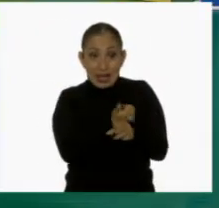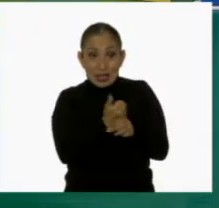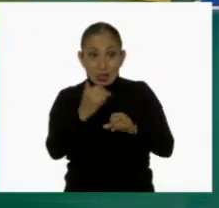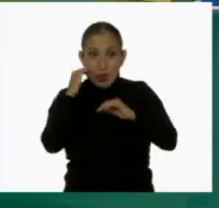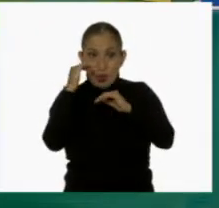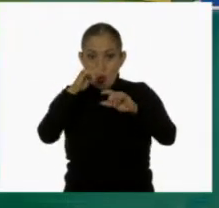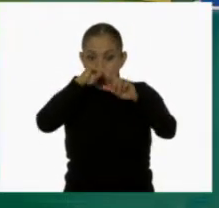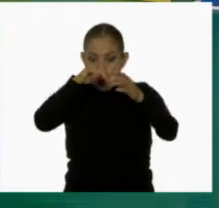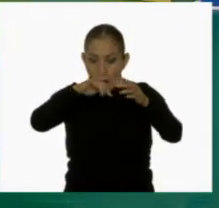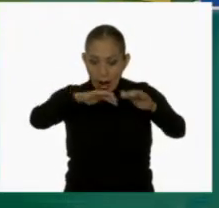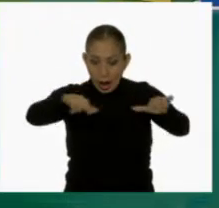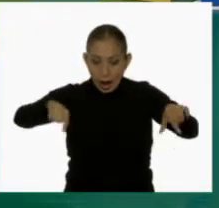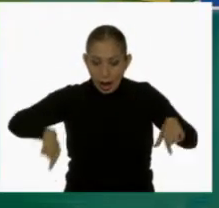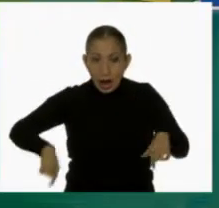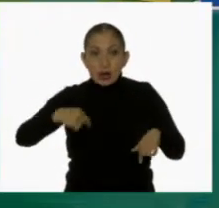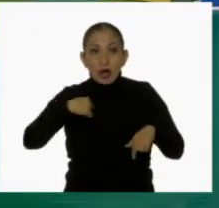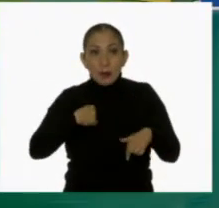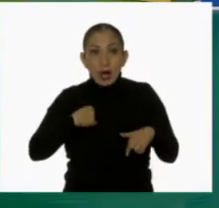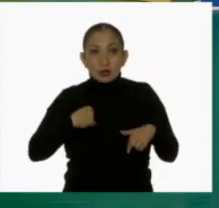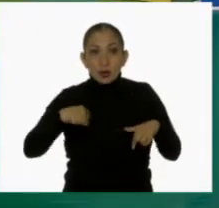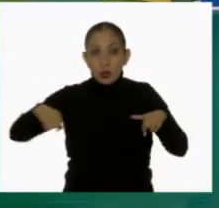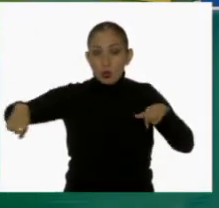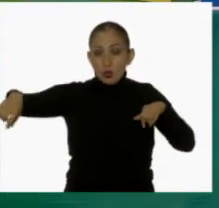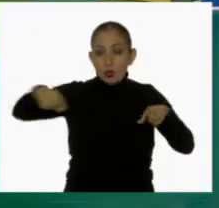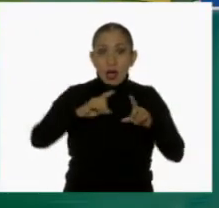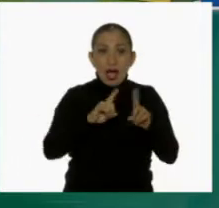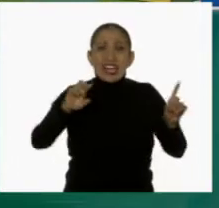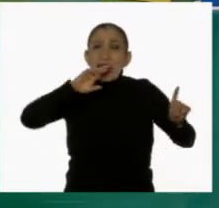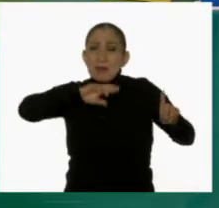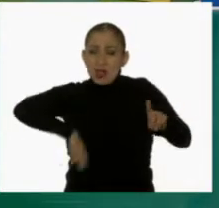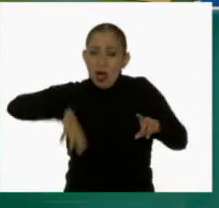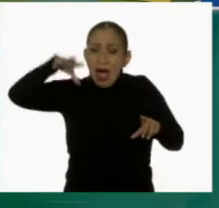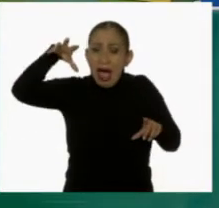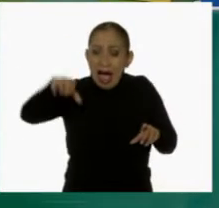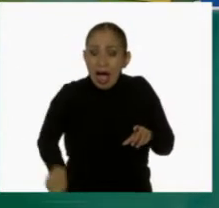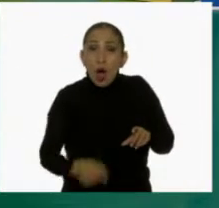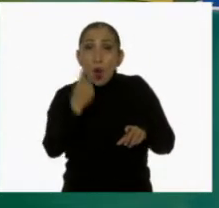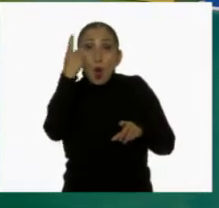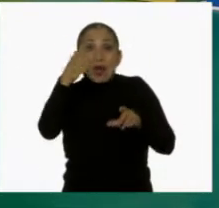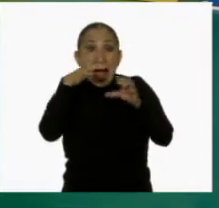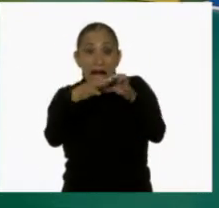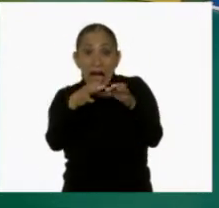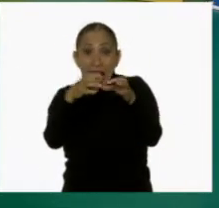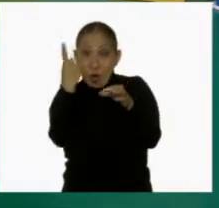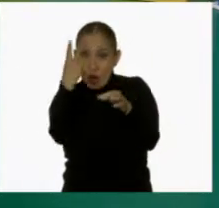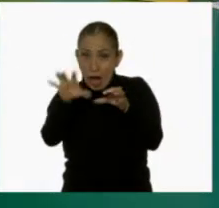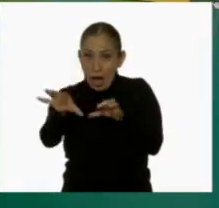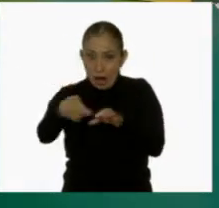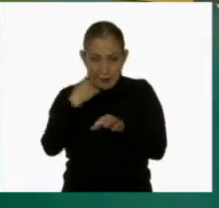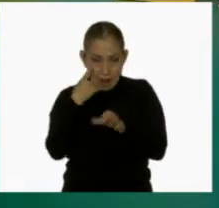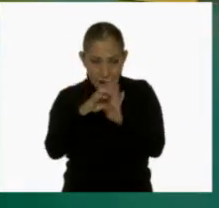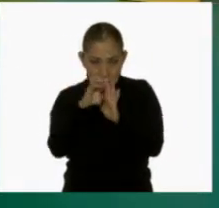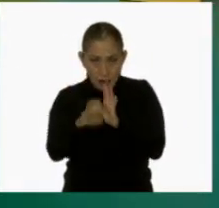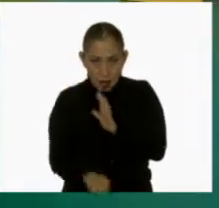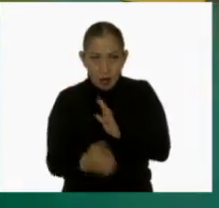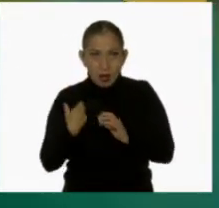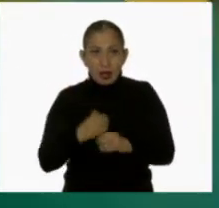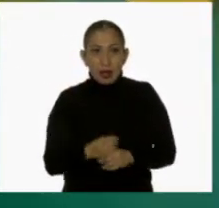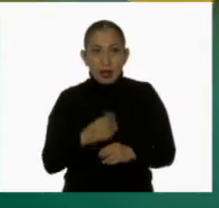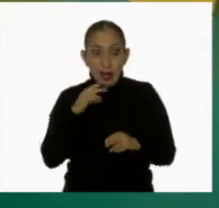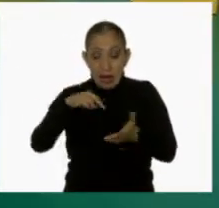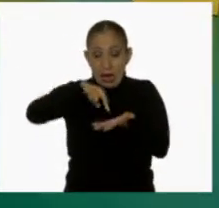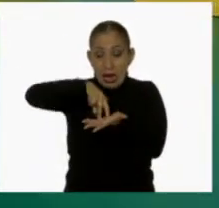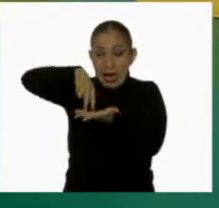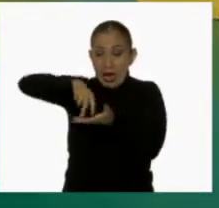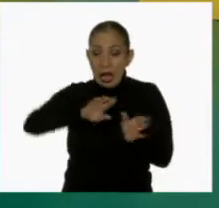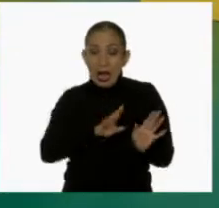espacio. Sí. Y nos vamos a desplazar lo más rápido posible, solo con una tapa. Voy a hacer el ejemplo de forma lateral. Ah, muy